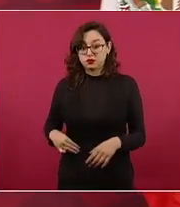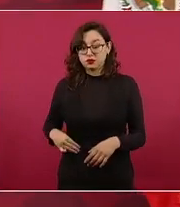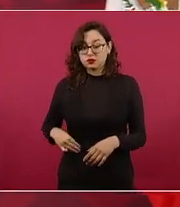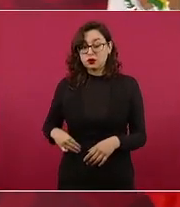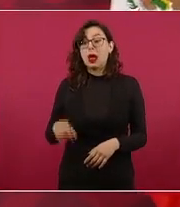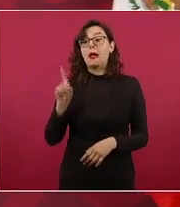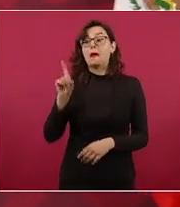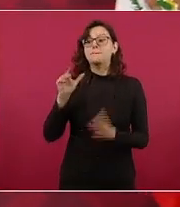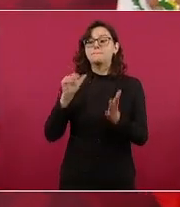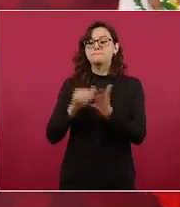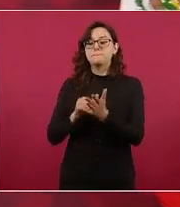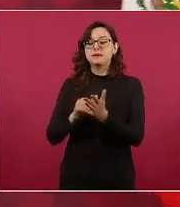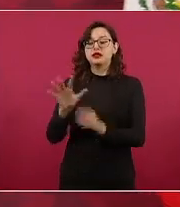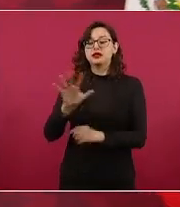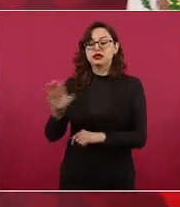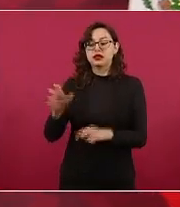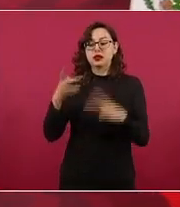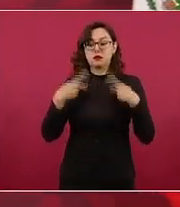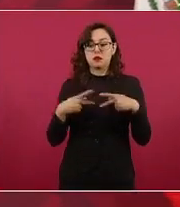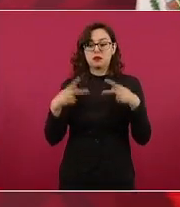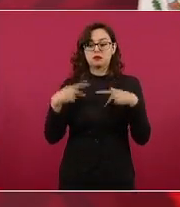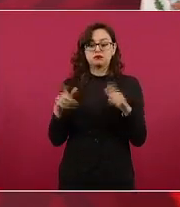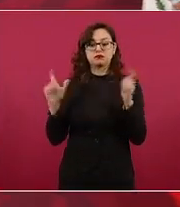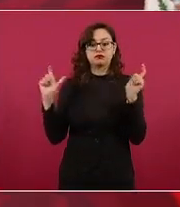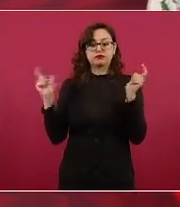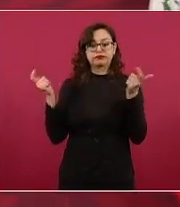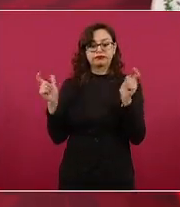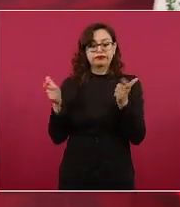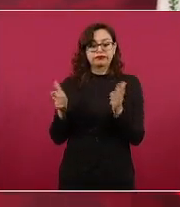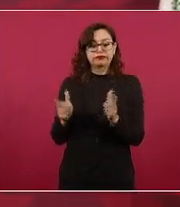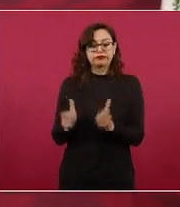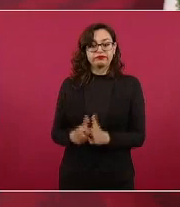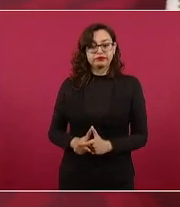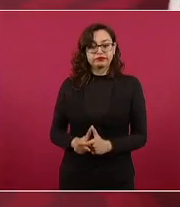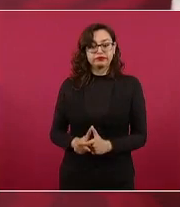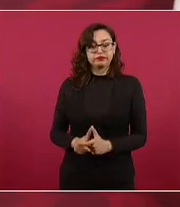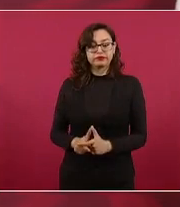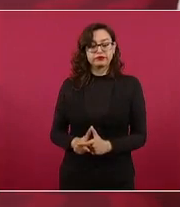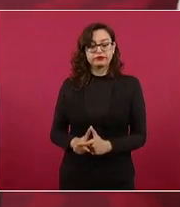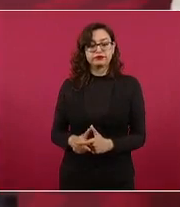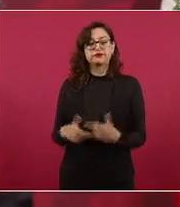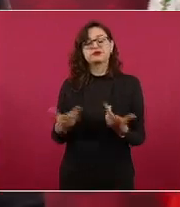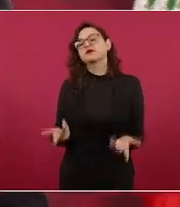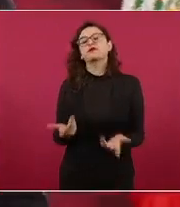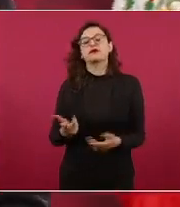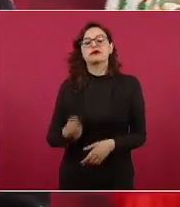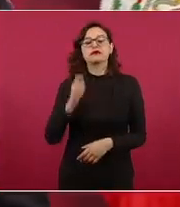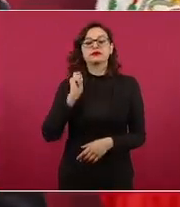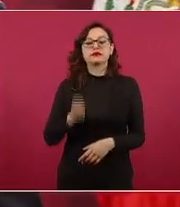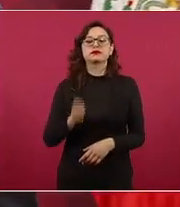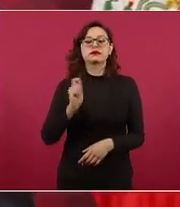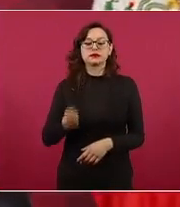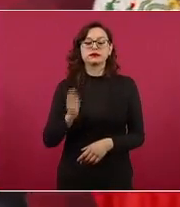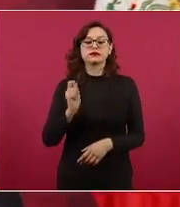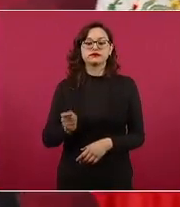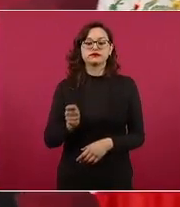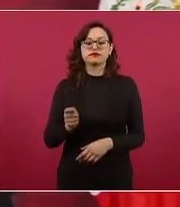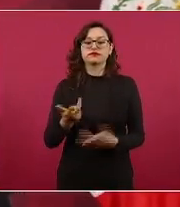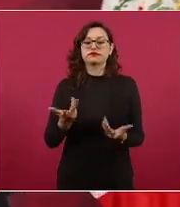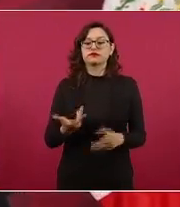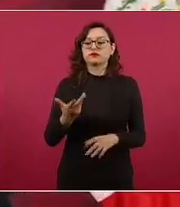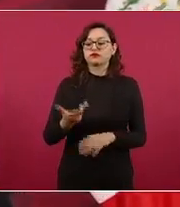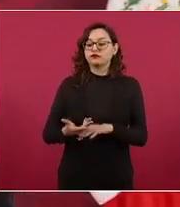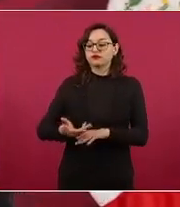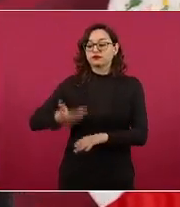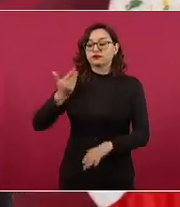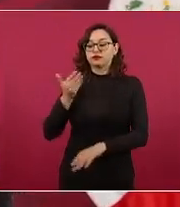en los últimos 40 años o o que tienen menos población que la que